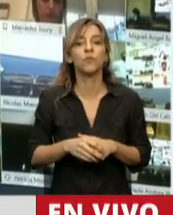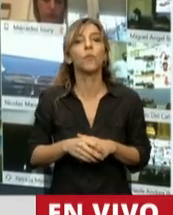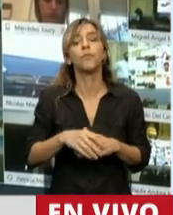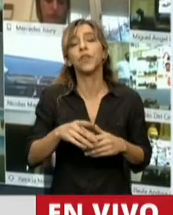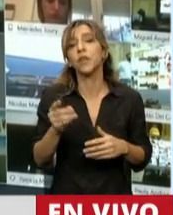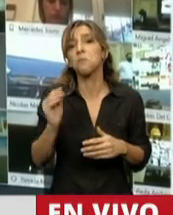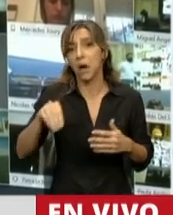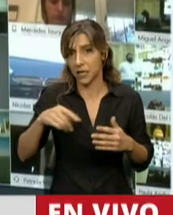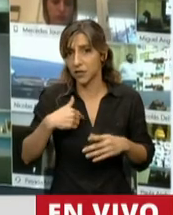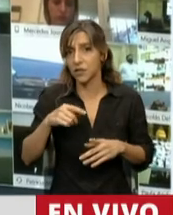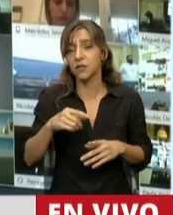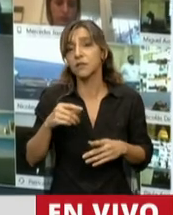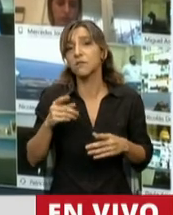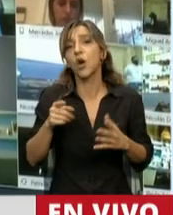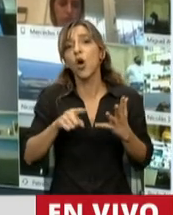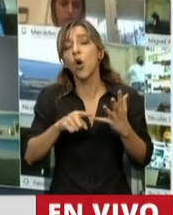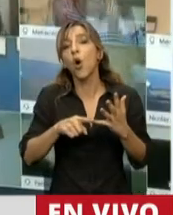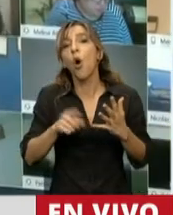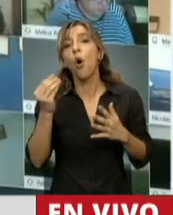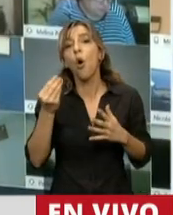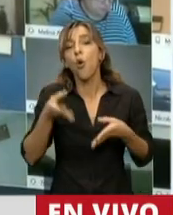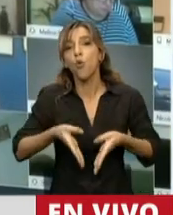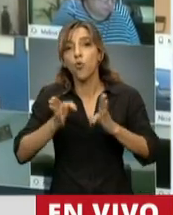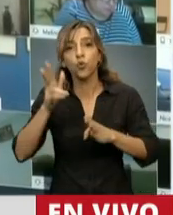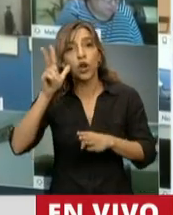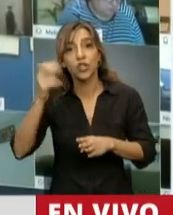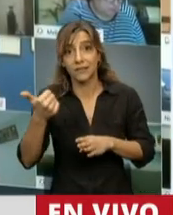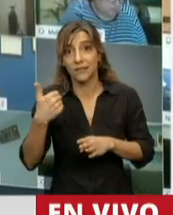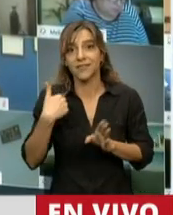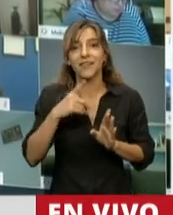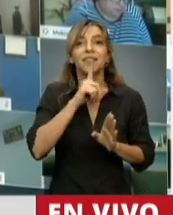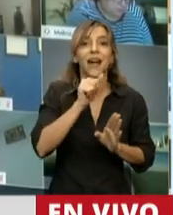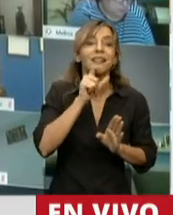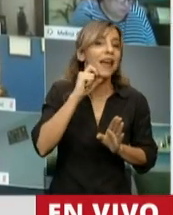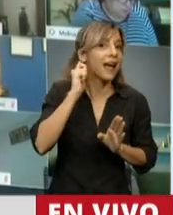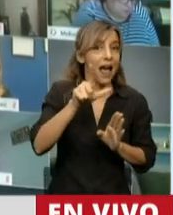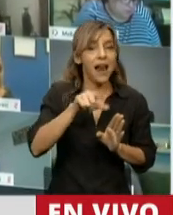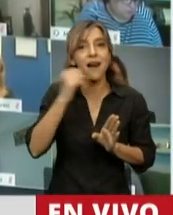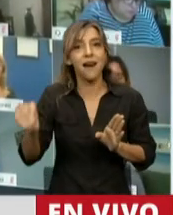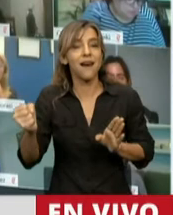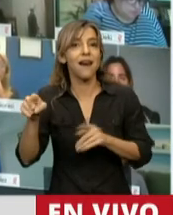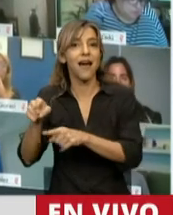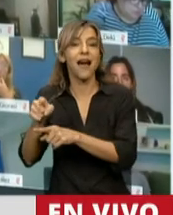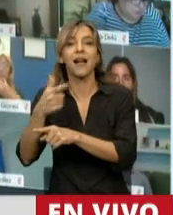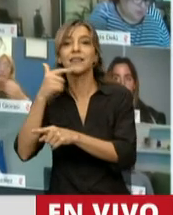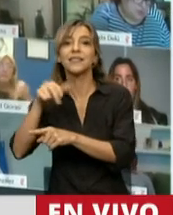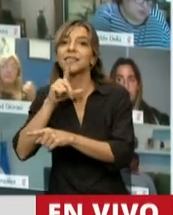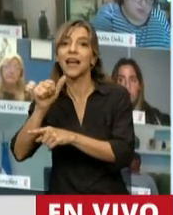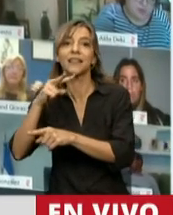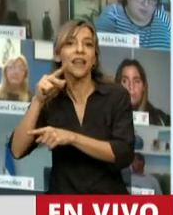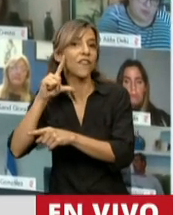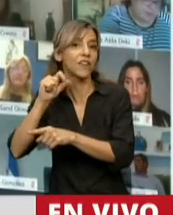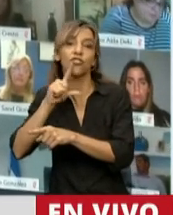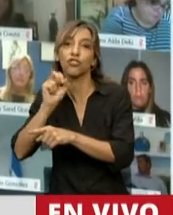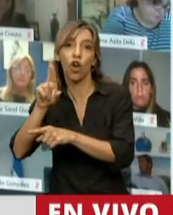conocen, señor presidente, como la ruta 86, que va desde Tartagal hasta Santa Victoria Este y se va a arreglar,